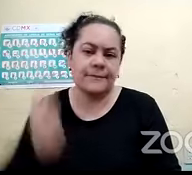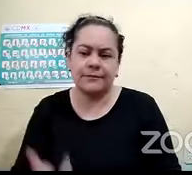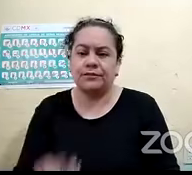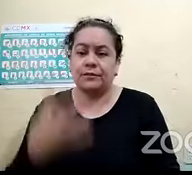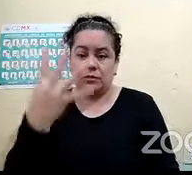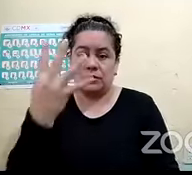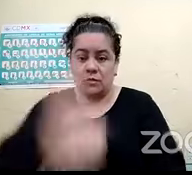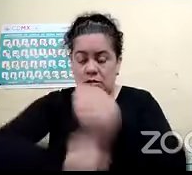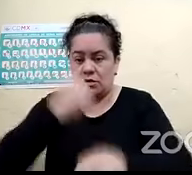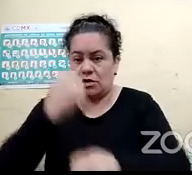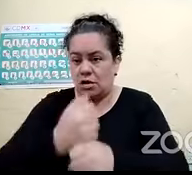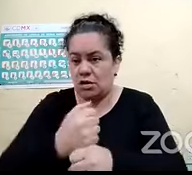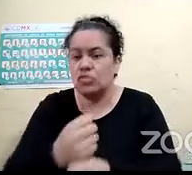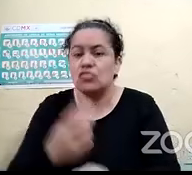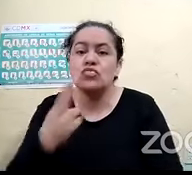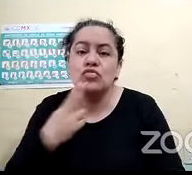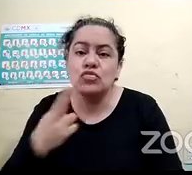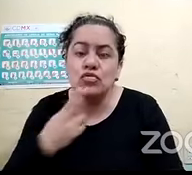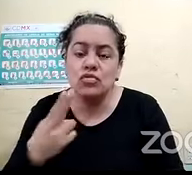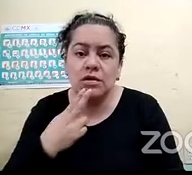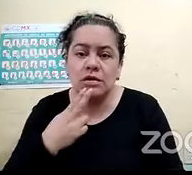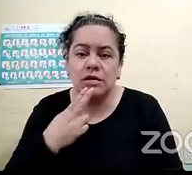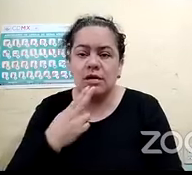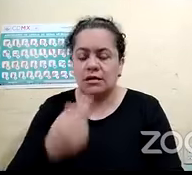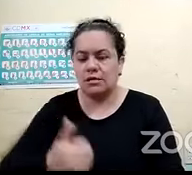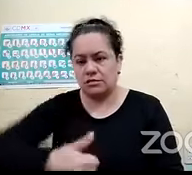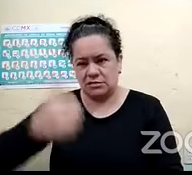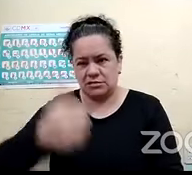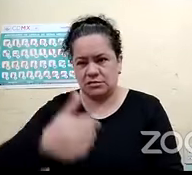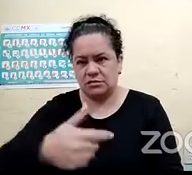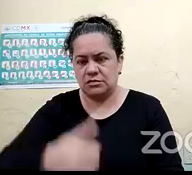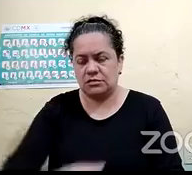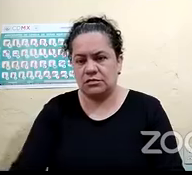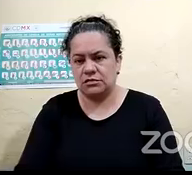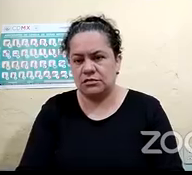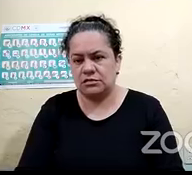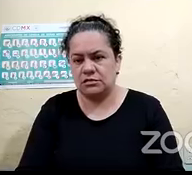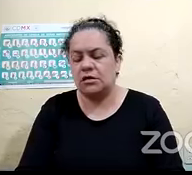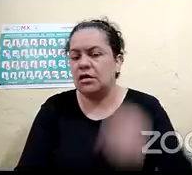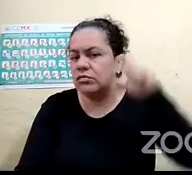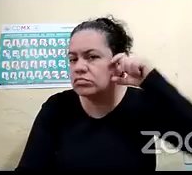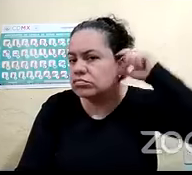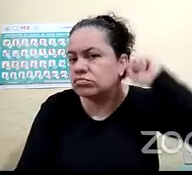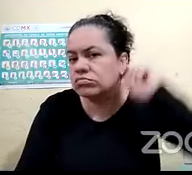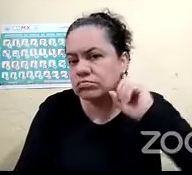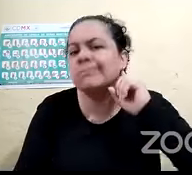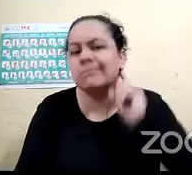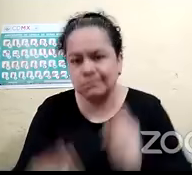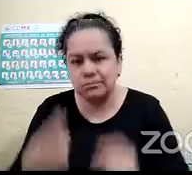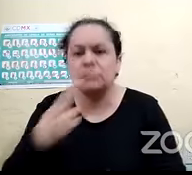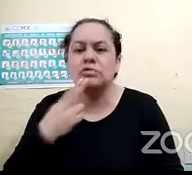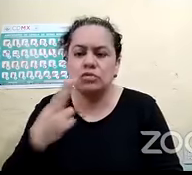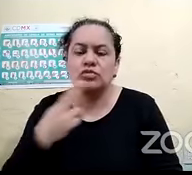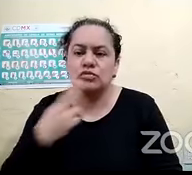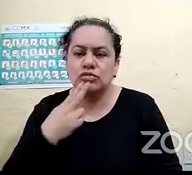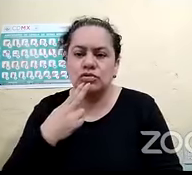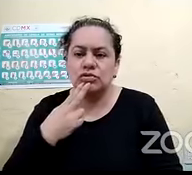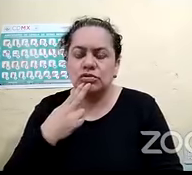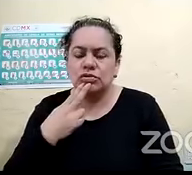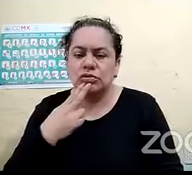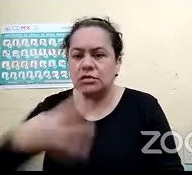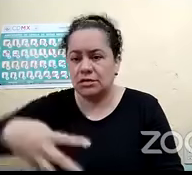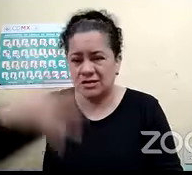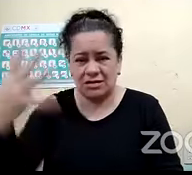y como a los once en el oído derecho también se hizo necesario. Y a los catorce años tuve una